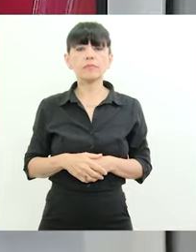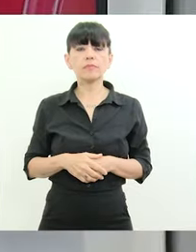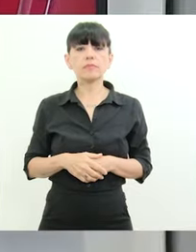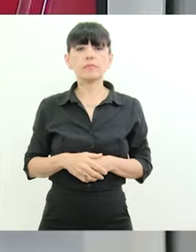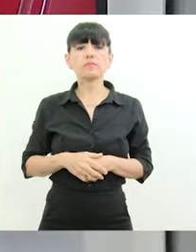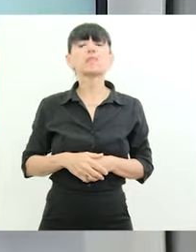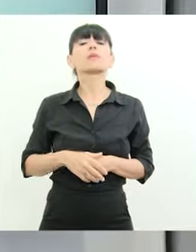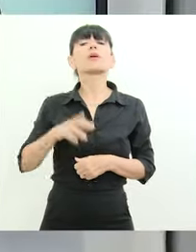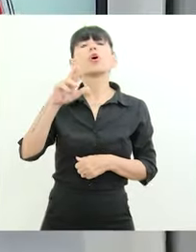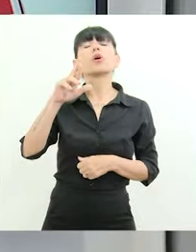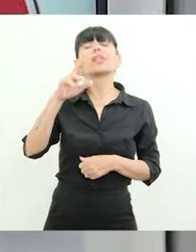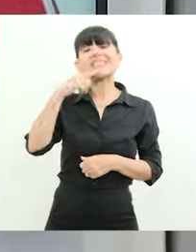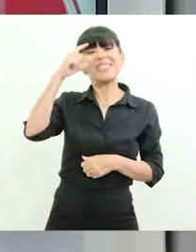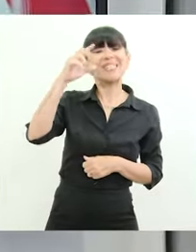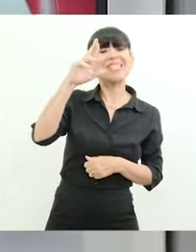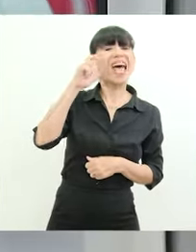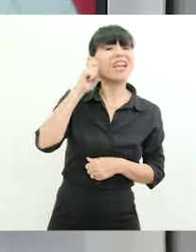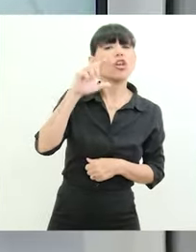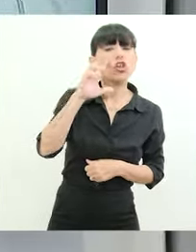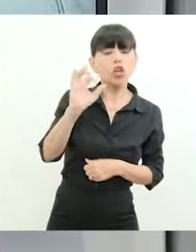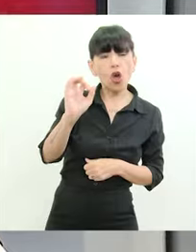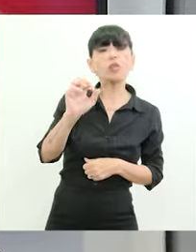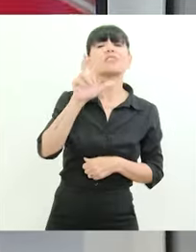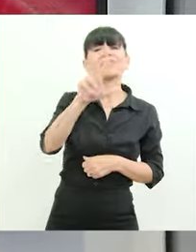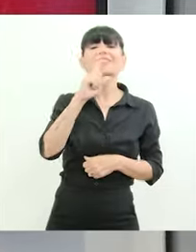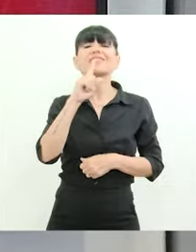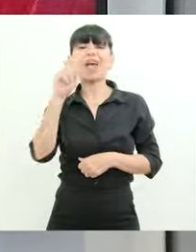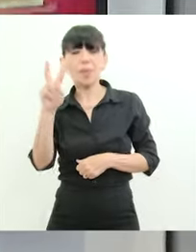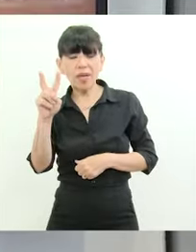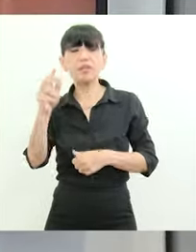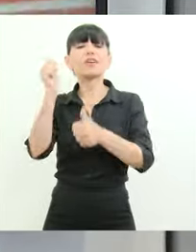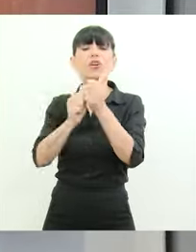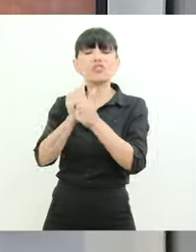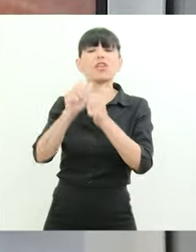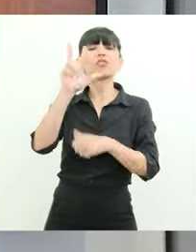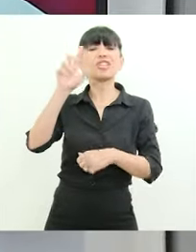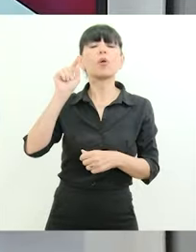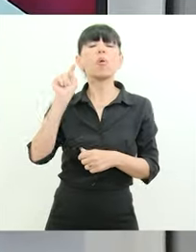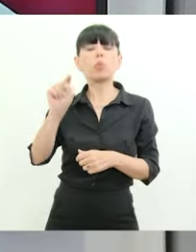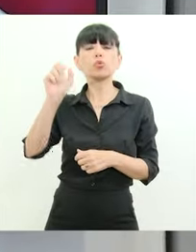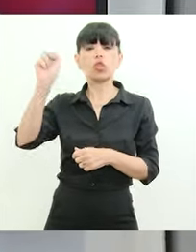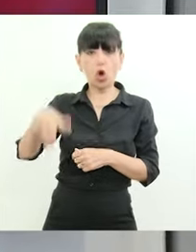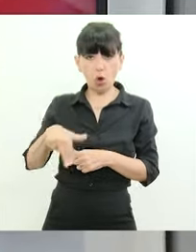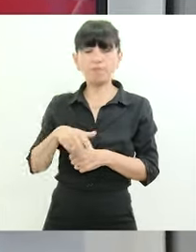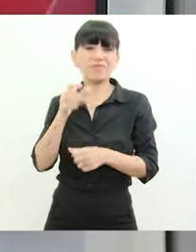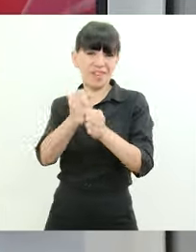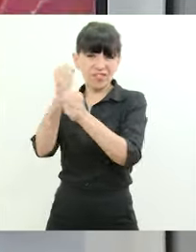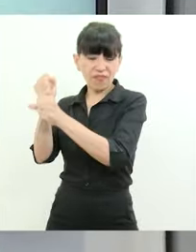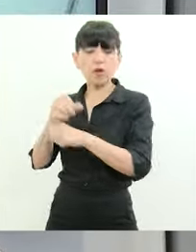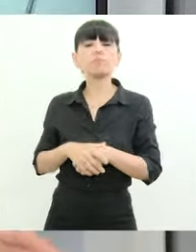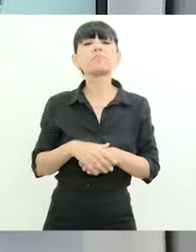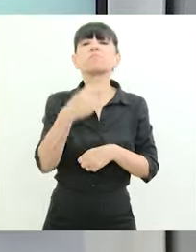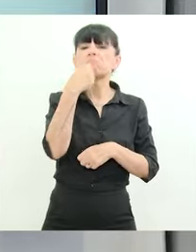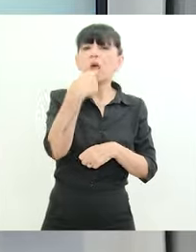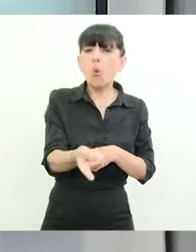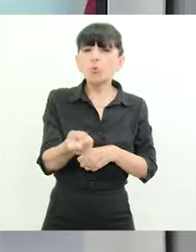Sergio Rulier de El 3 TV Radio 2 y Rosario 3 punto com la consulta es la siguiente qué